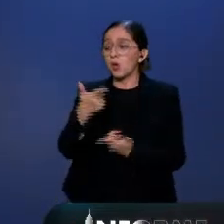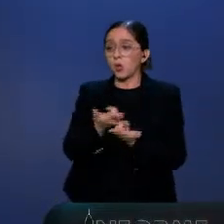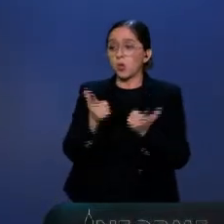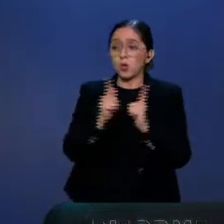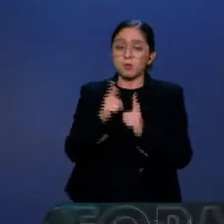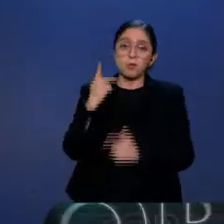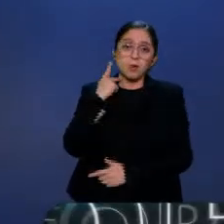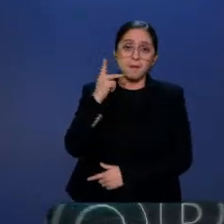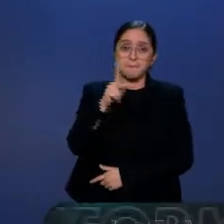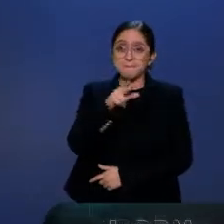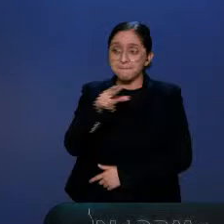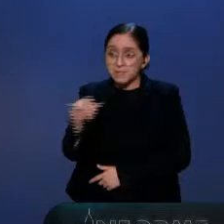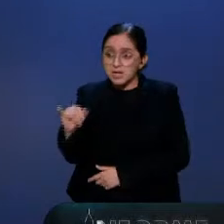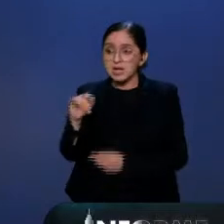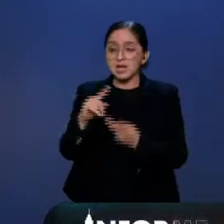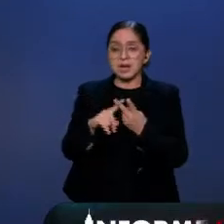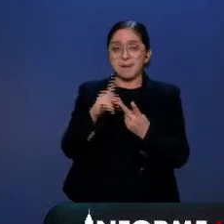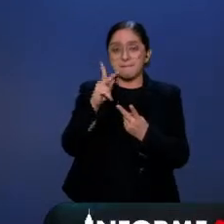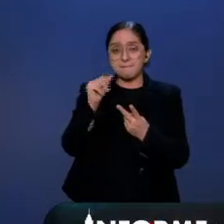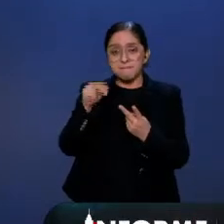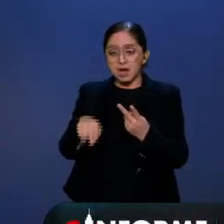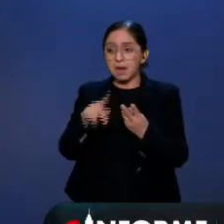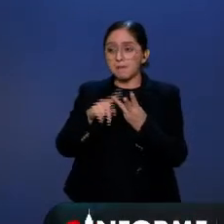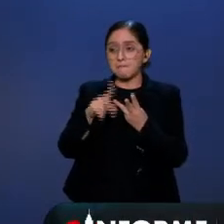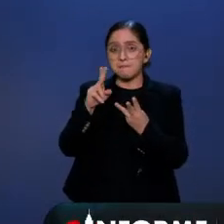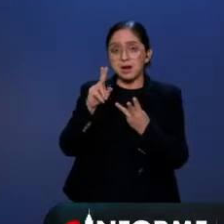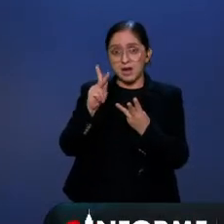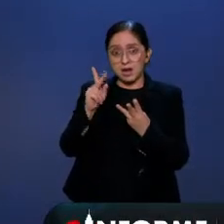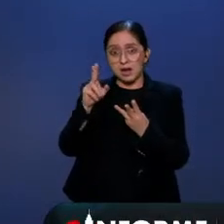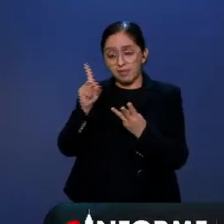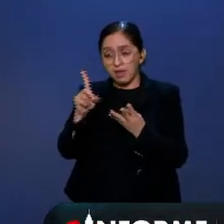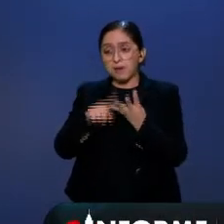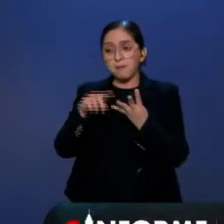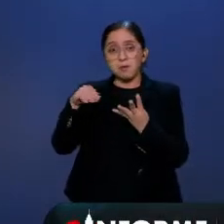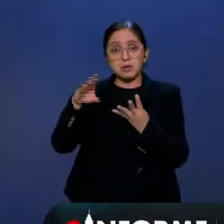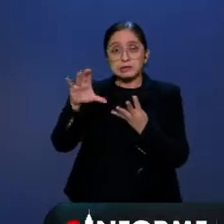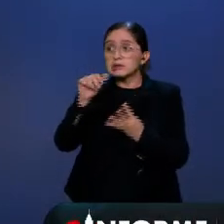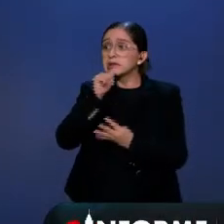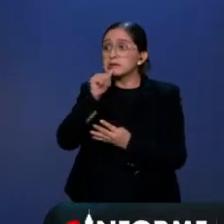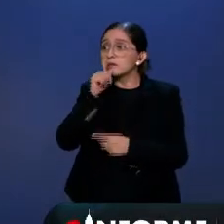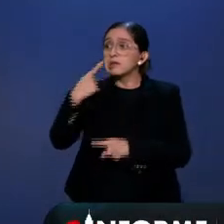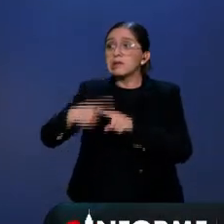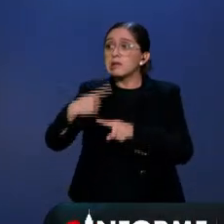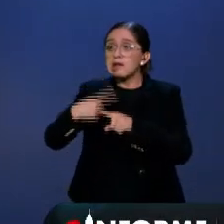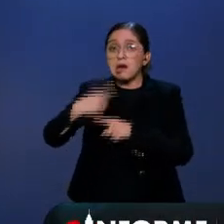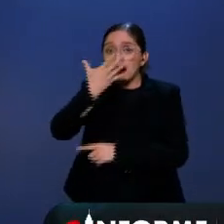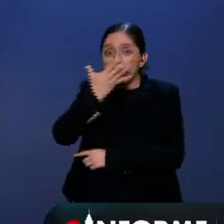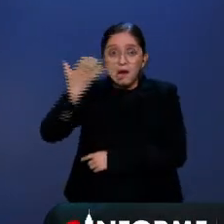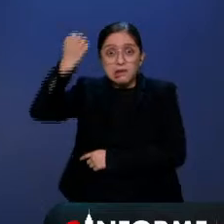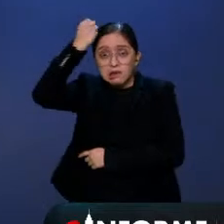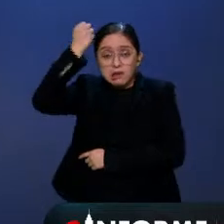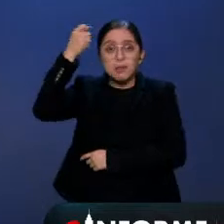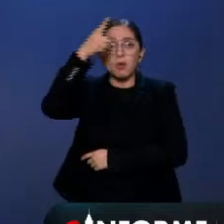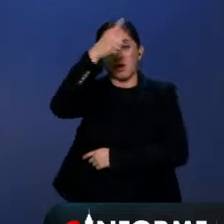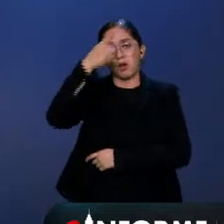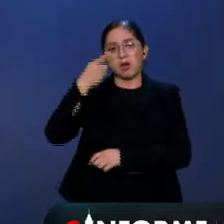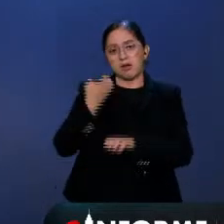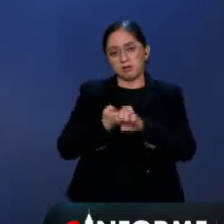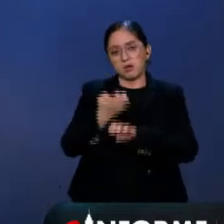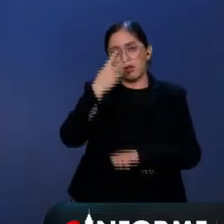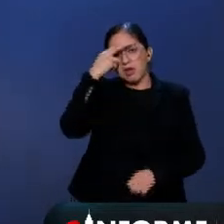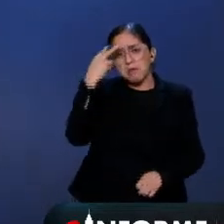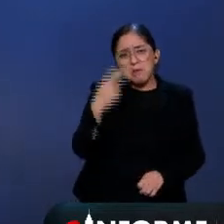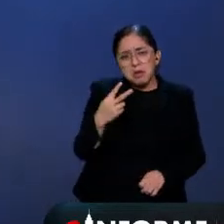Ciudadano aún no dan a conocer quién será su candidato rumbo a la elección allá en el Estado de México en 2023, o si integrarán una coalición, los